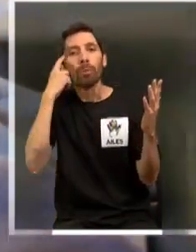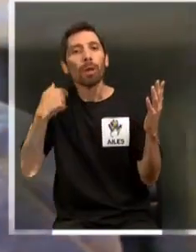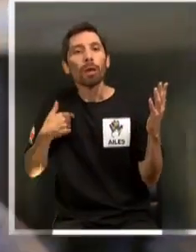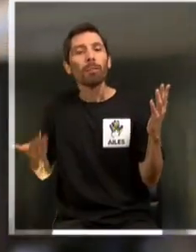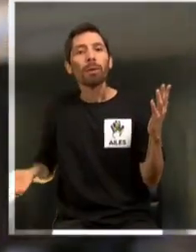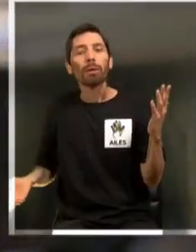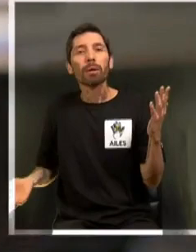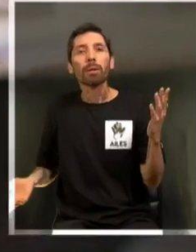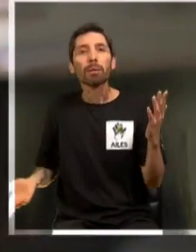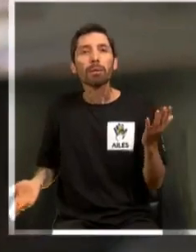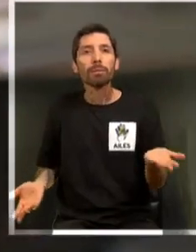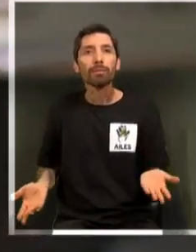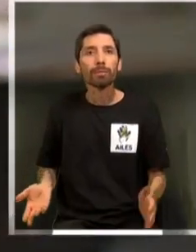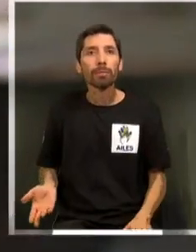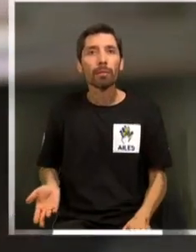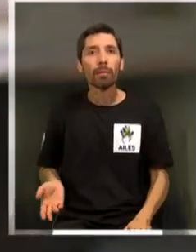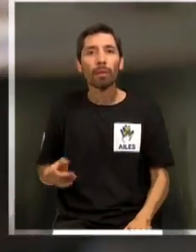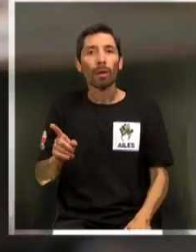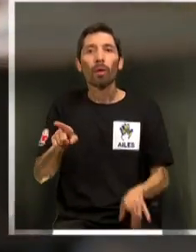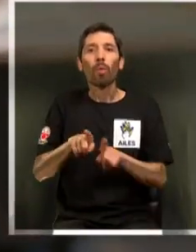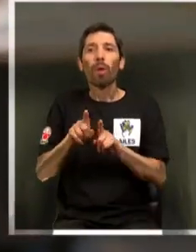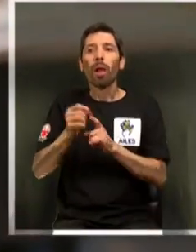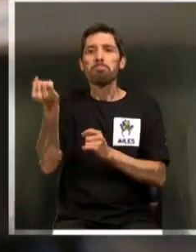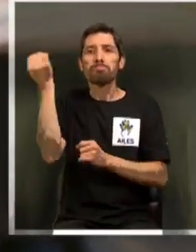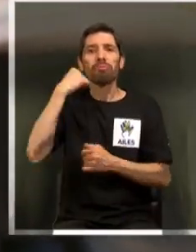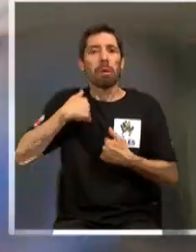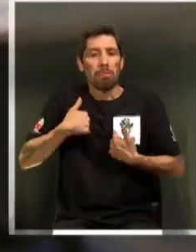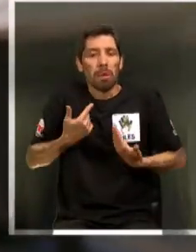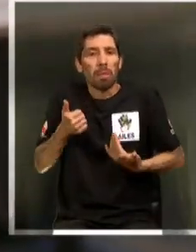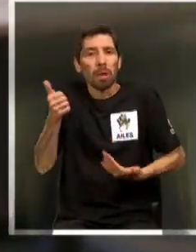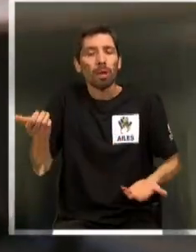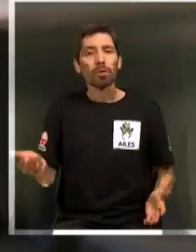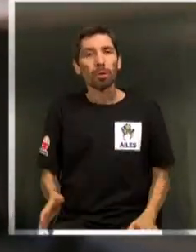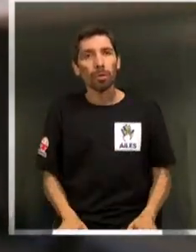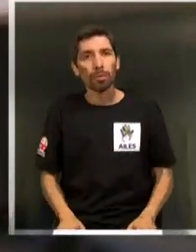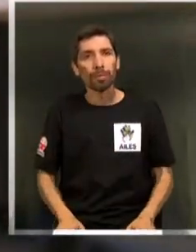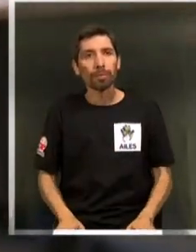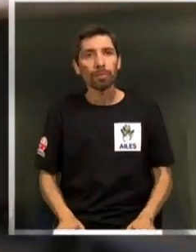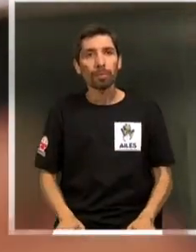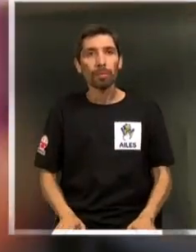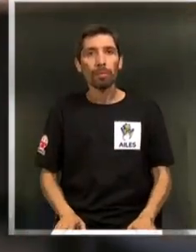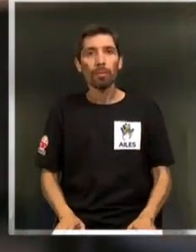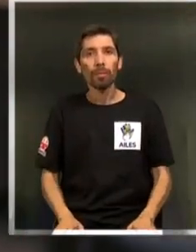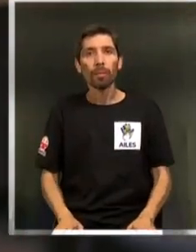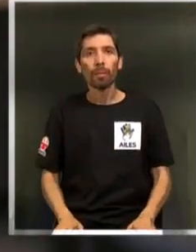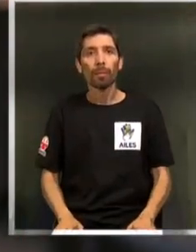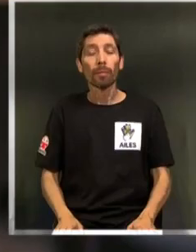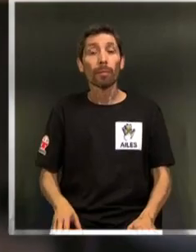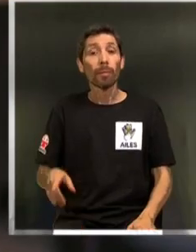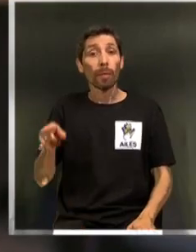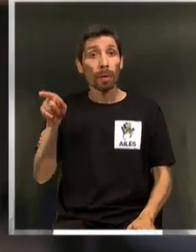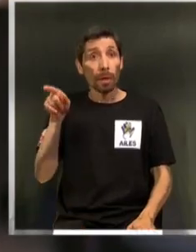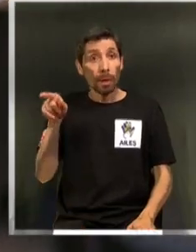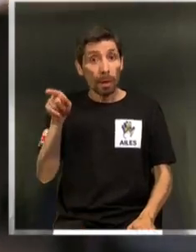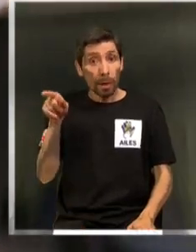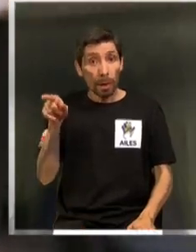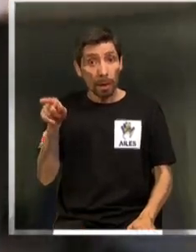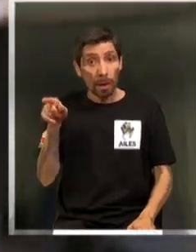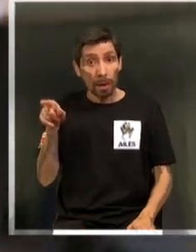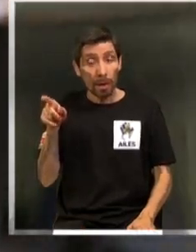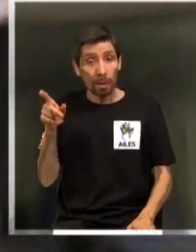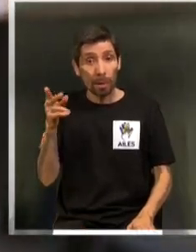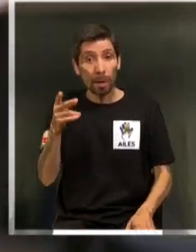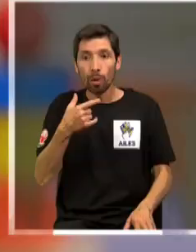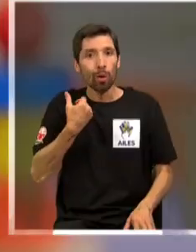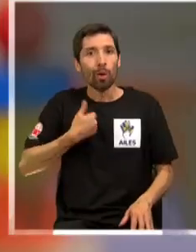No me hacía caso el director. El padre a veces no le gusta lo que es diferente